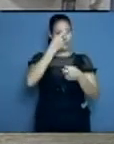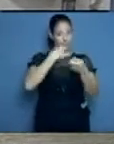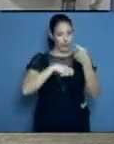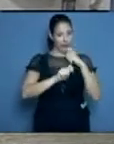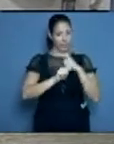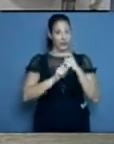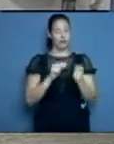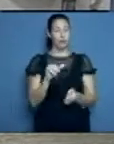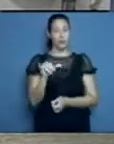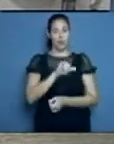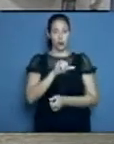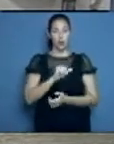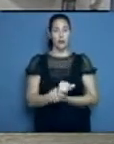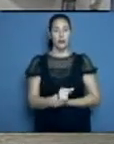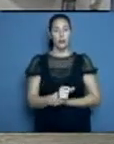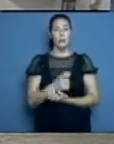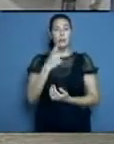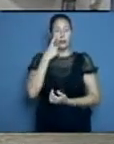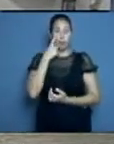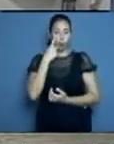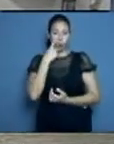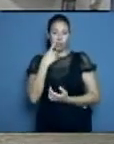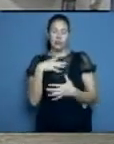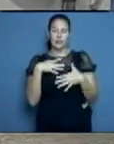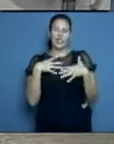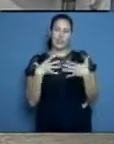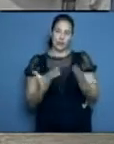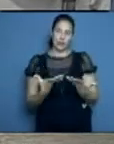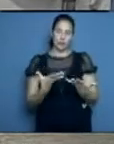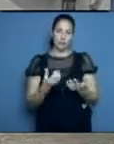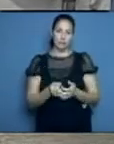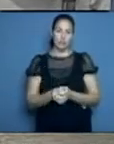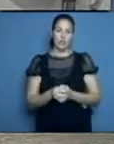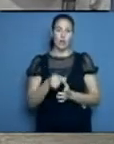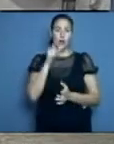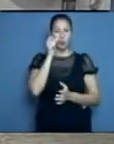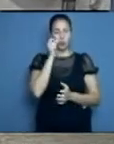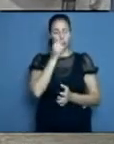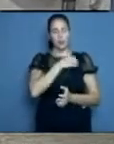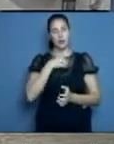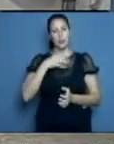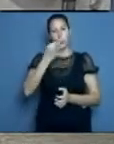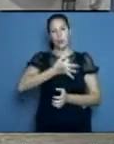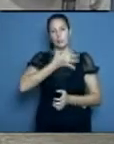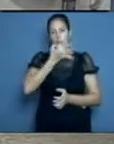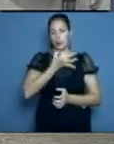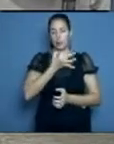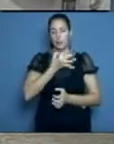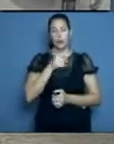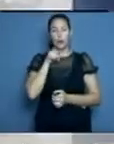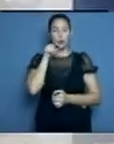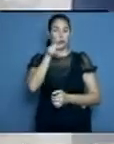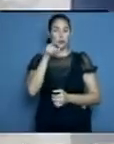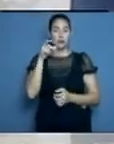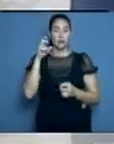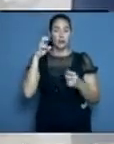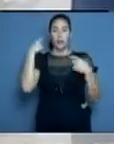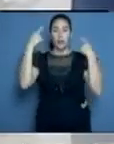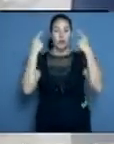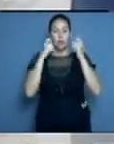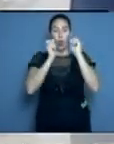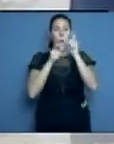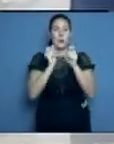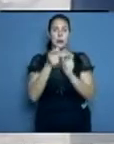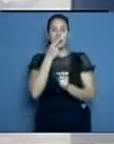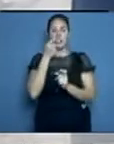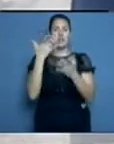importante es lo que decía el profe, no desesperarnos y no comprar los medicamentos a este precio. Porque nosotros tenemos estrategia para el que lo necesita.